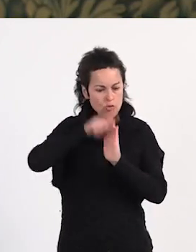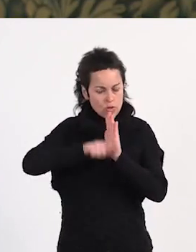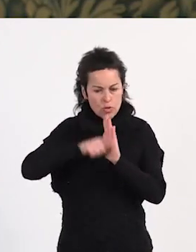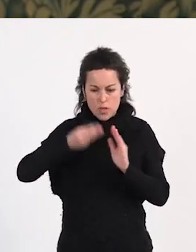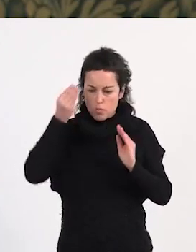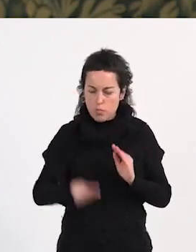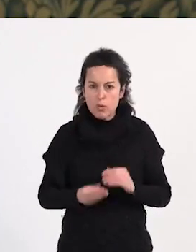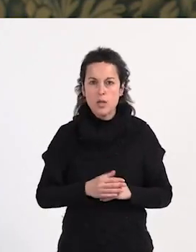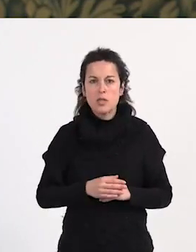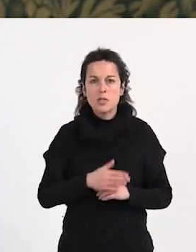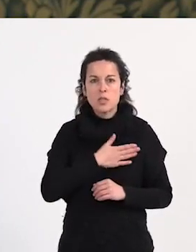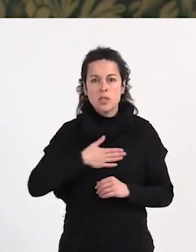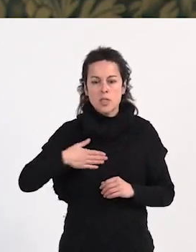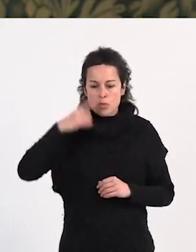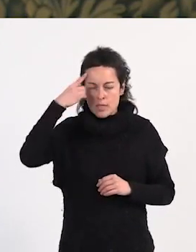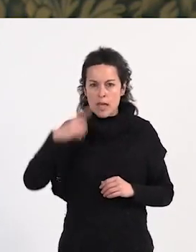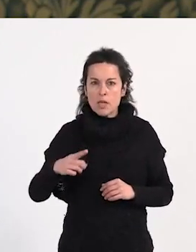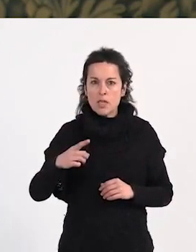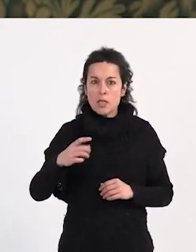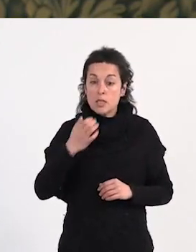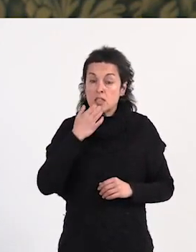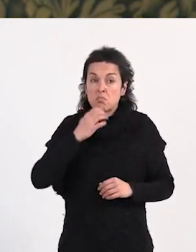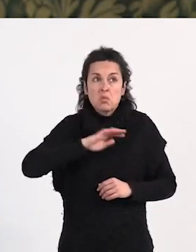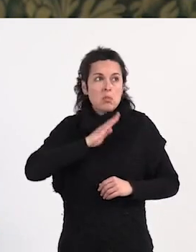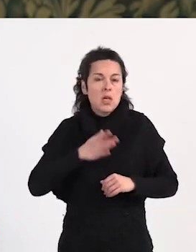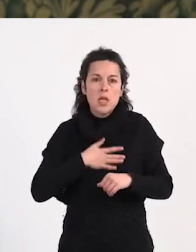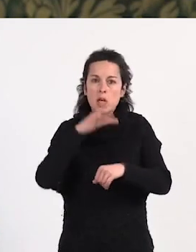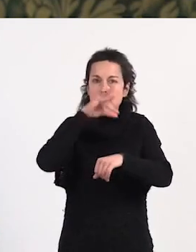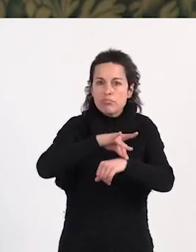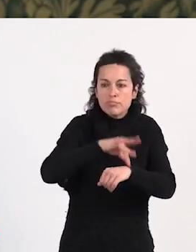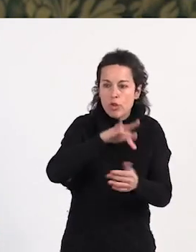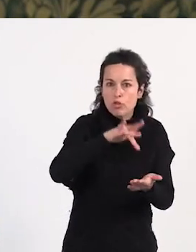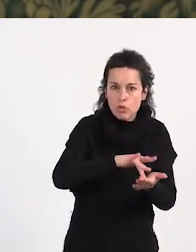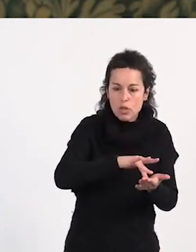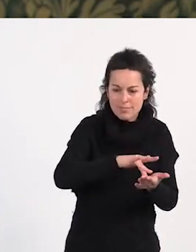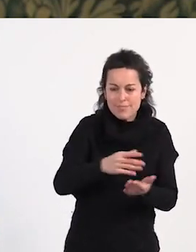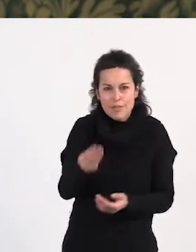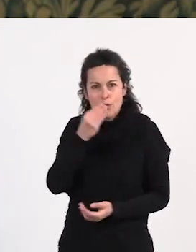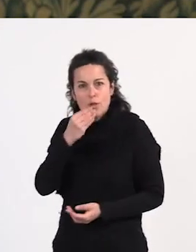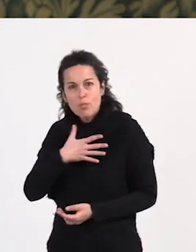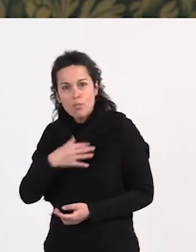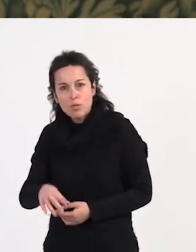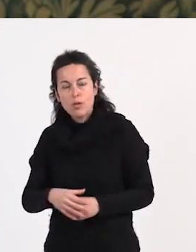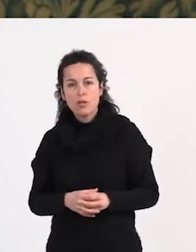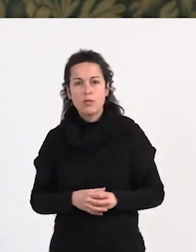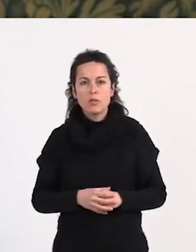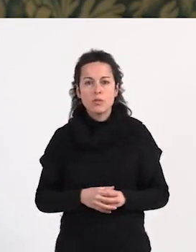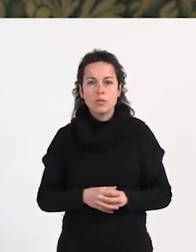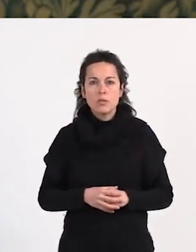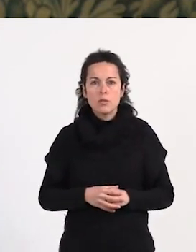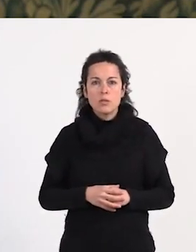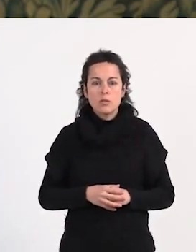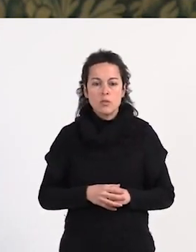Queremos tener la seguridad de que el día que nos enfermamos y no podamos trabajar, vamos a comer. Vamos a tener